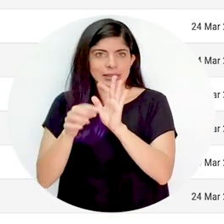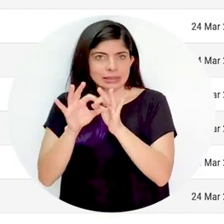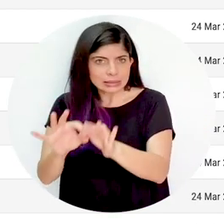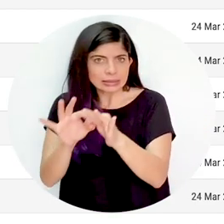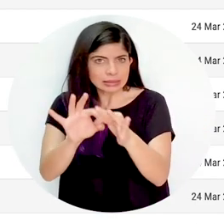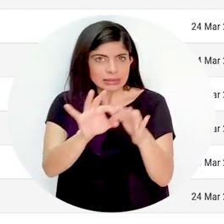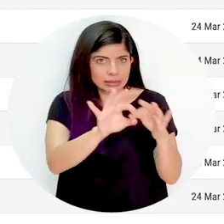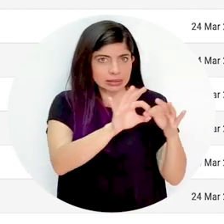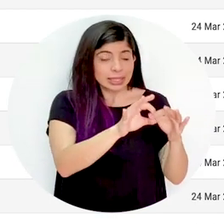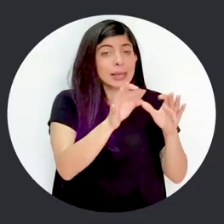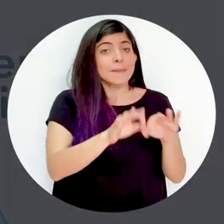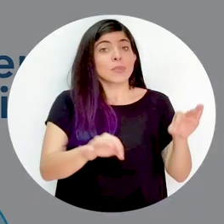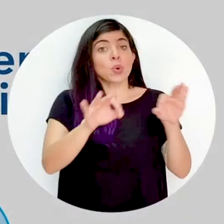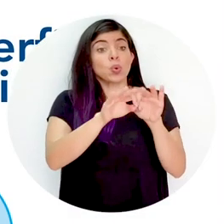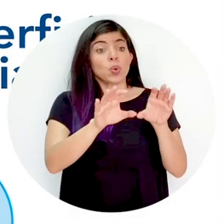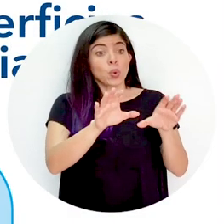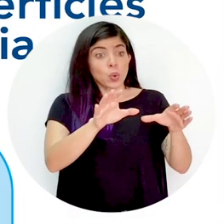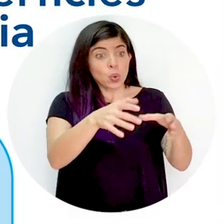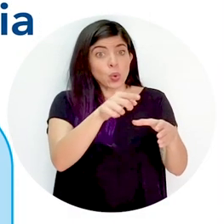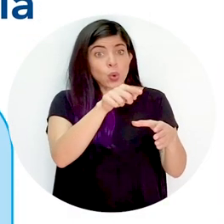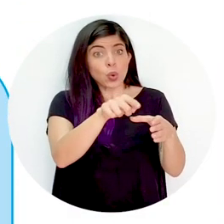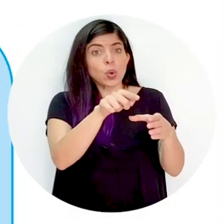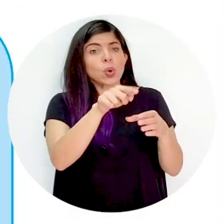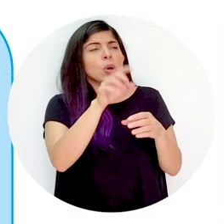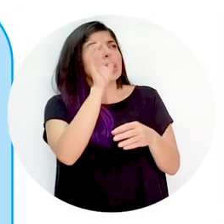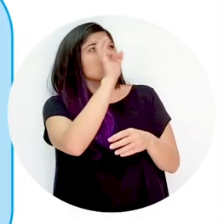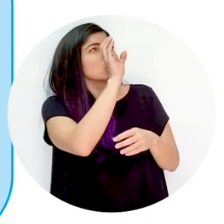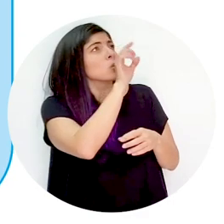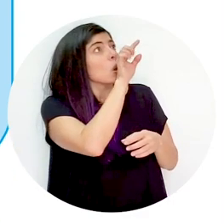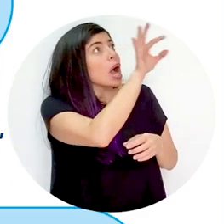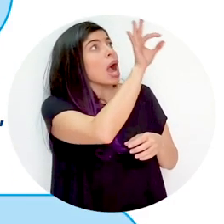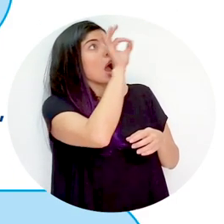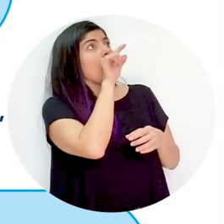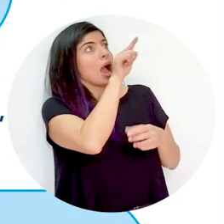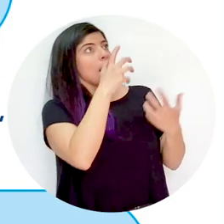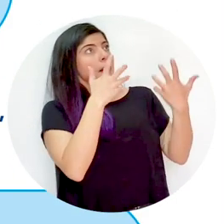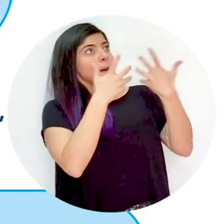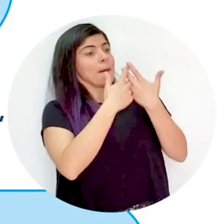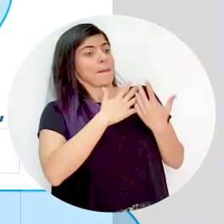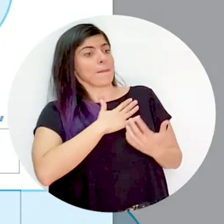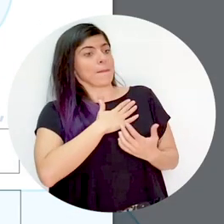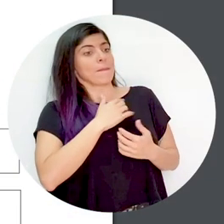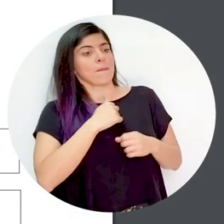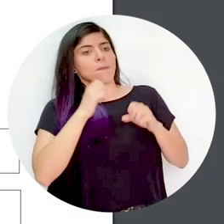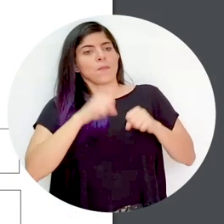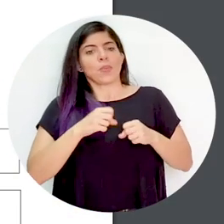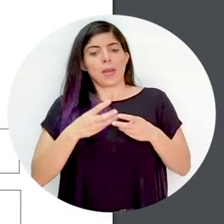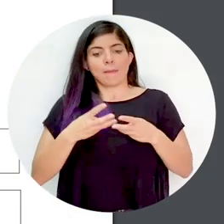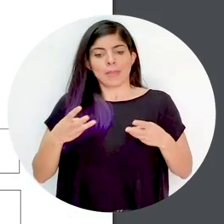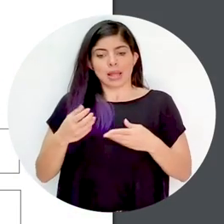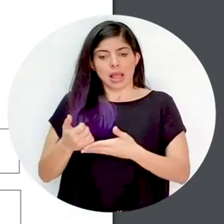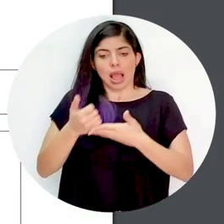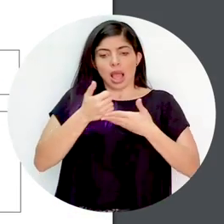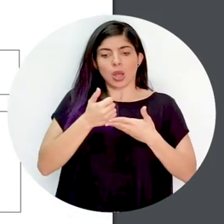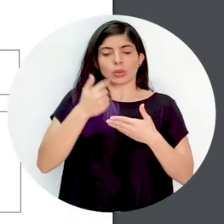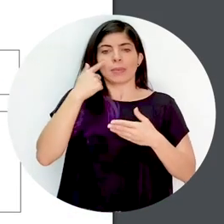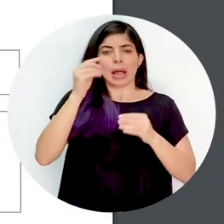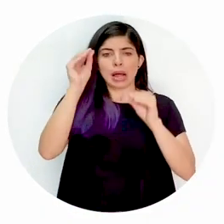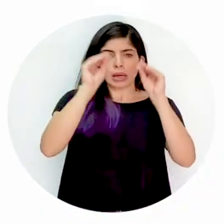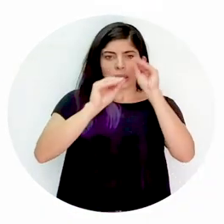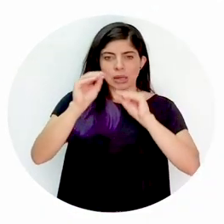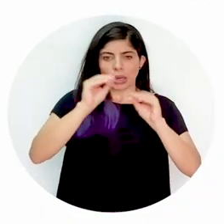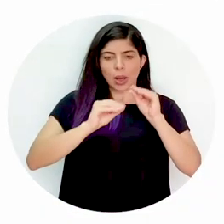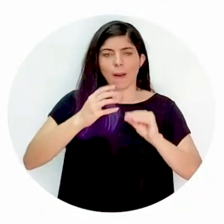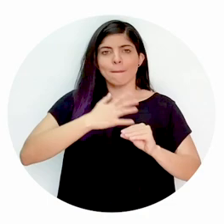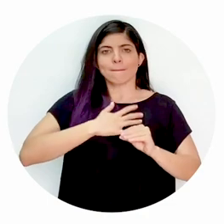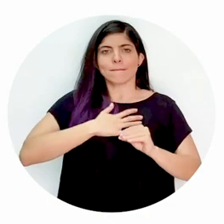importante es que cada sector identifique los lineamientos atinentes para poder tenerlos de insumo en la definición de